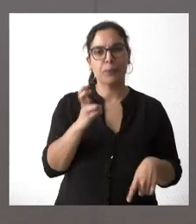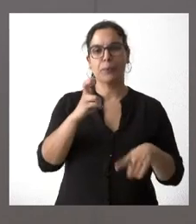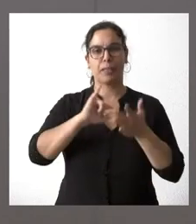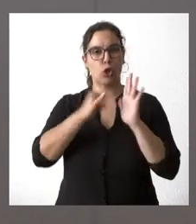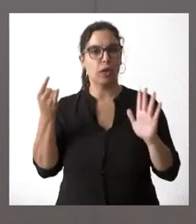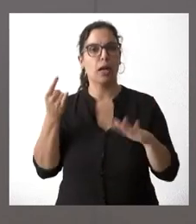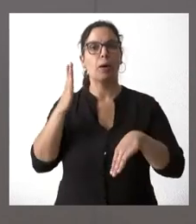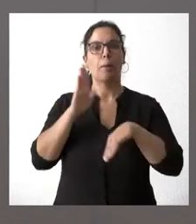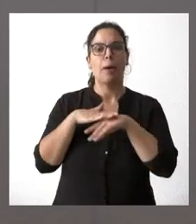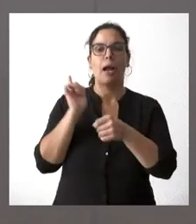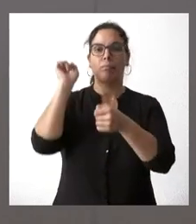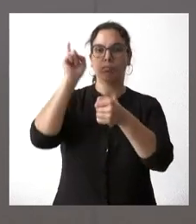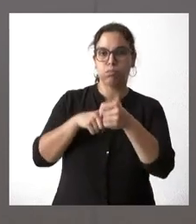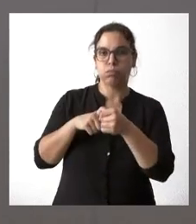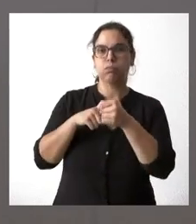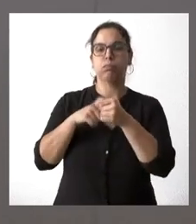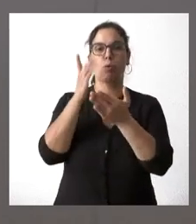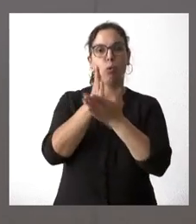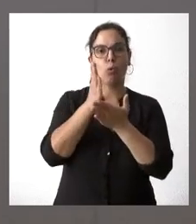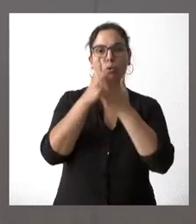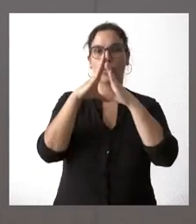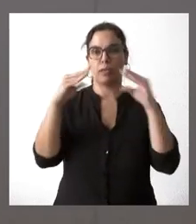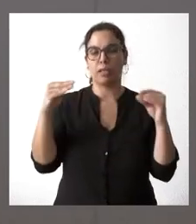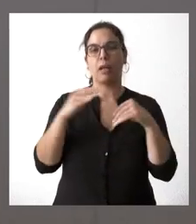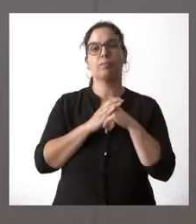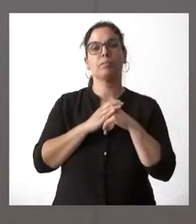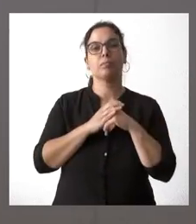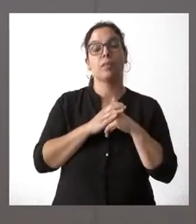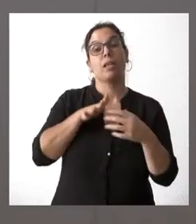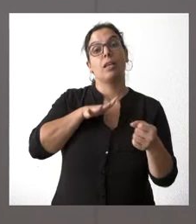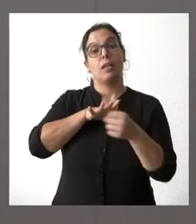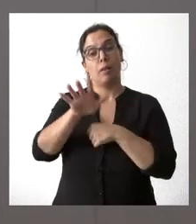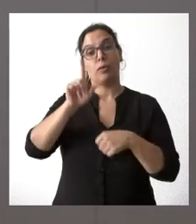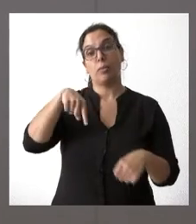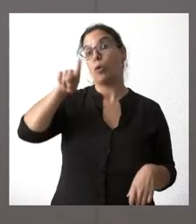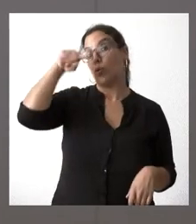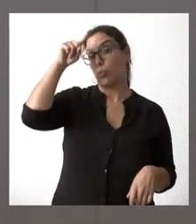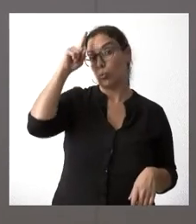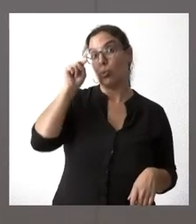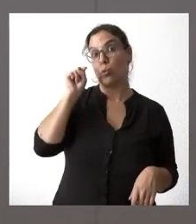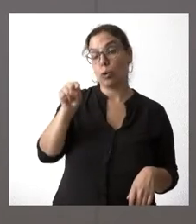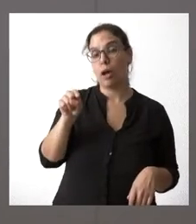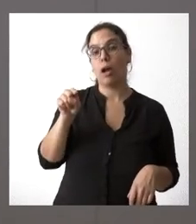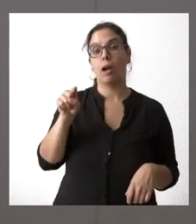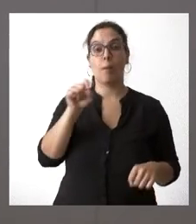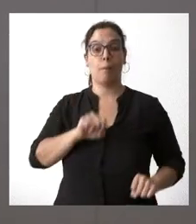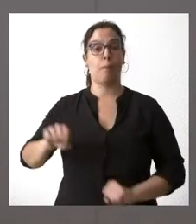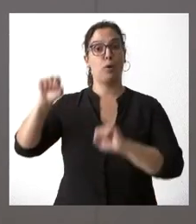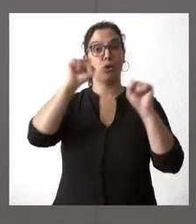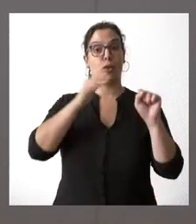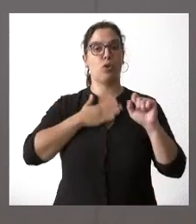para la inscripción en los cursos universitarios. Y en el ámbito también cultural y de la protección de la